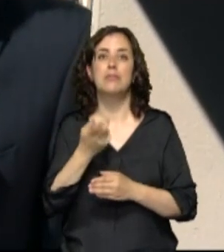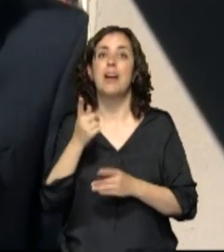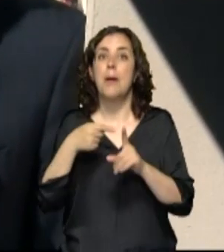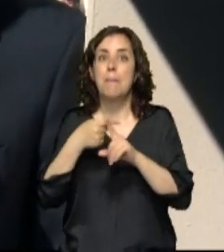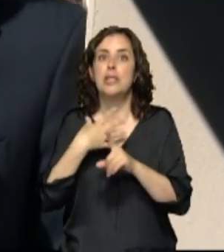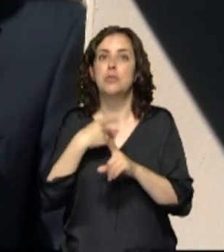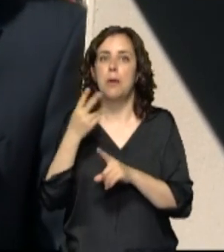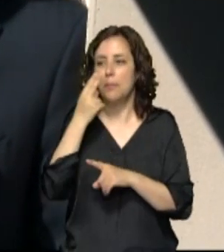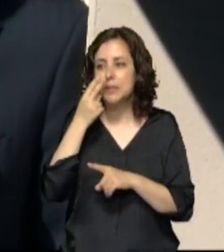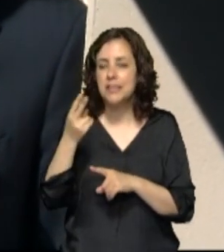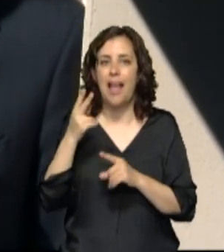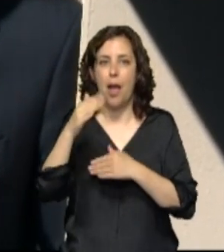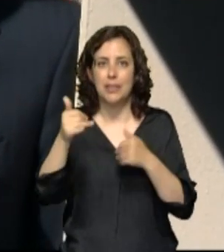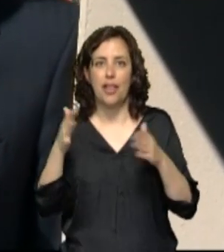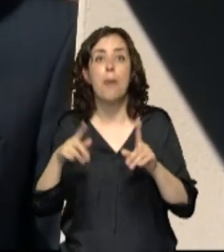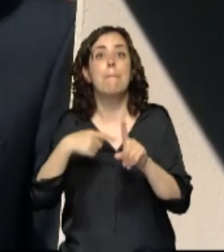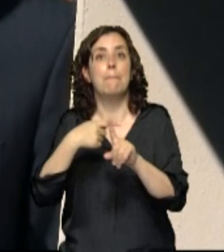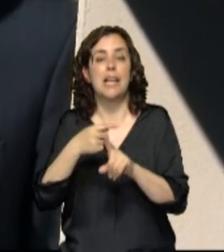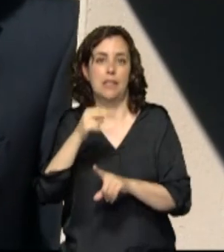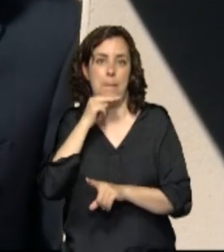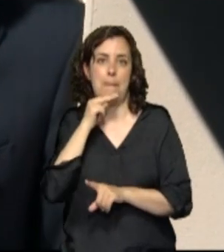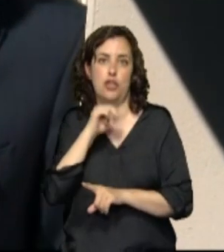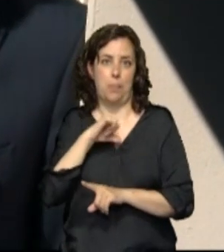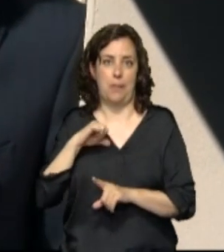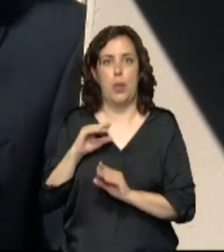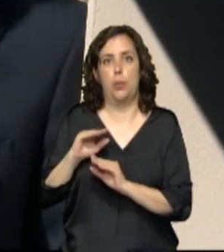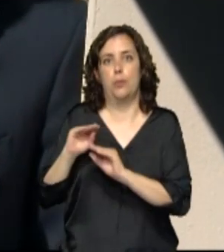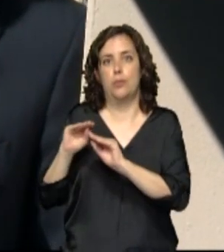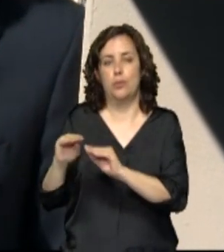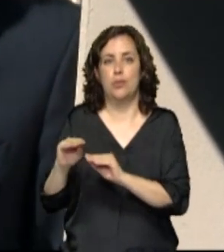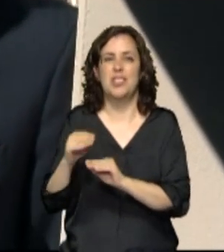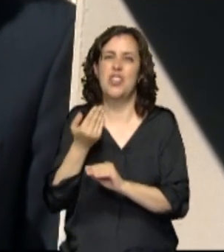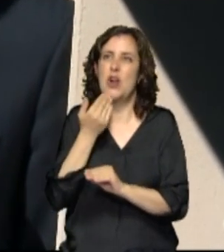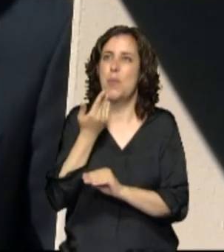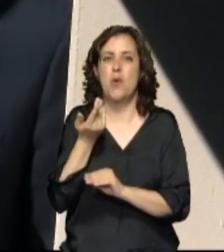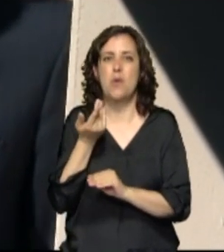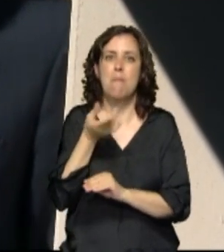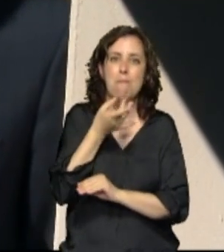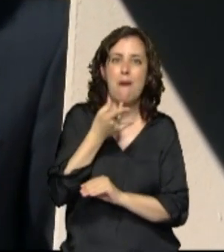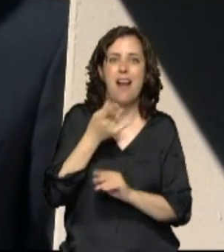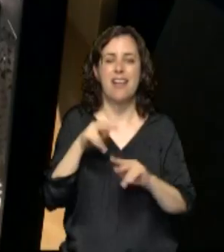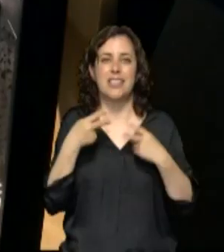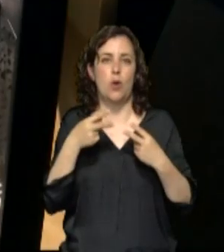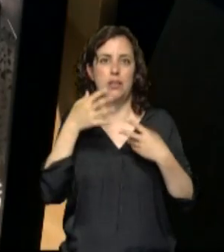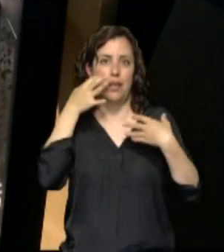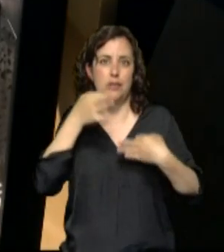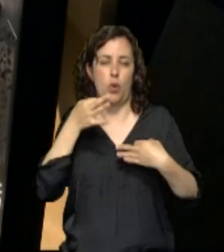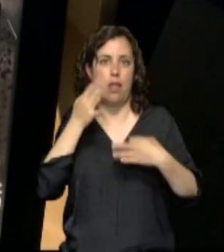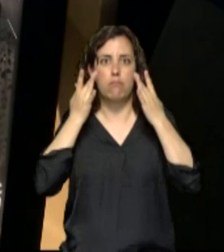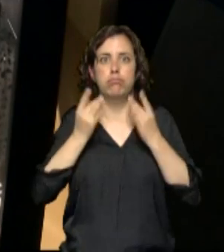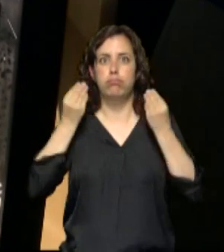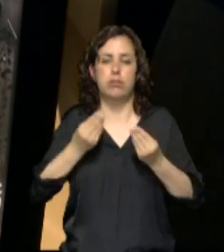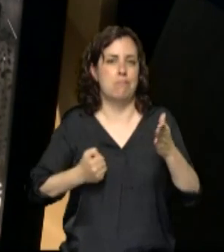conocer las habitaciones y dispondrán de un baño privado que, la verdad es que también nos convertimos en un bar-restaurante más seguro imposible. Estos